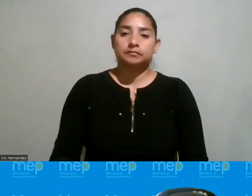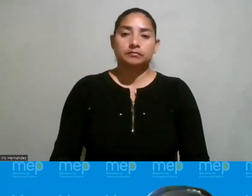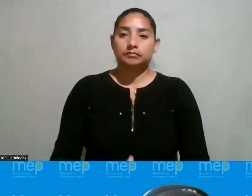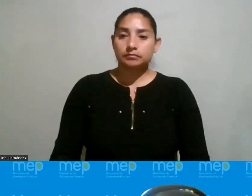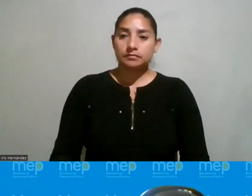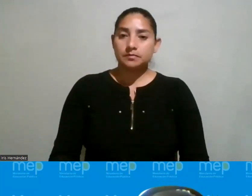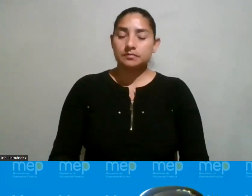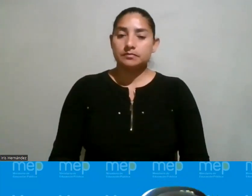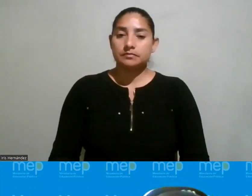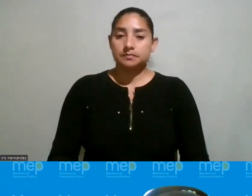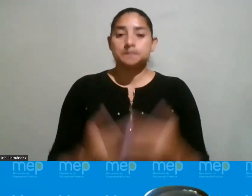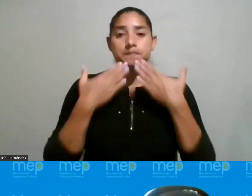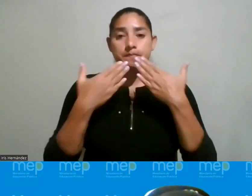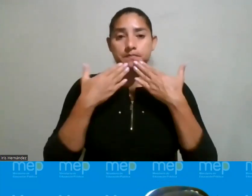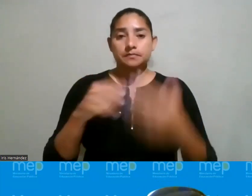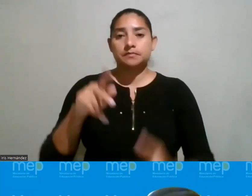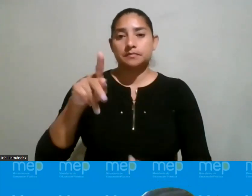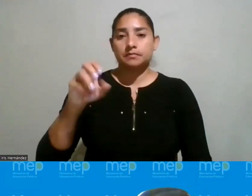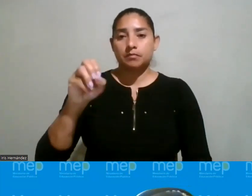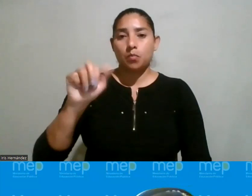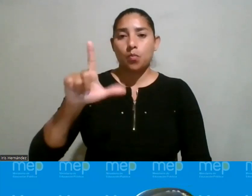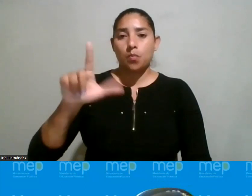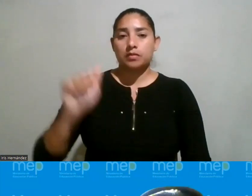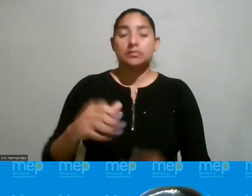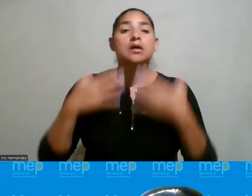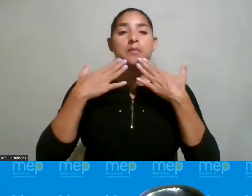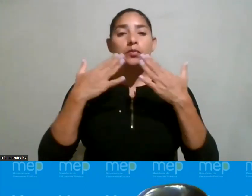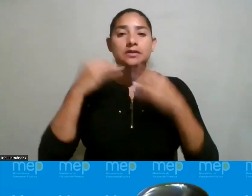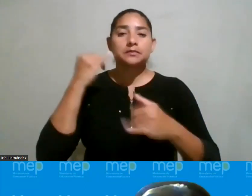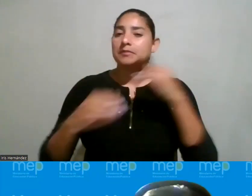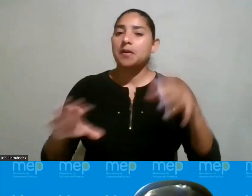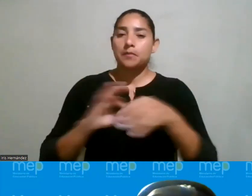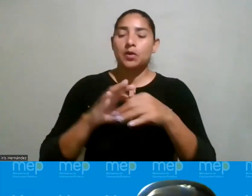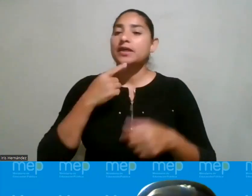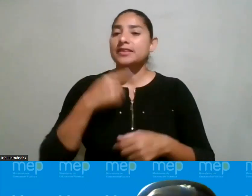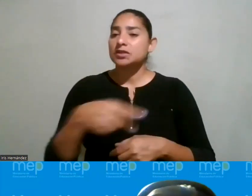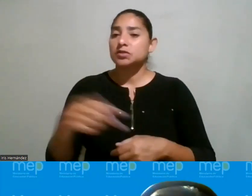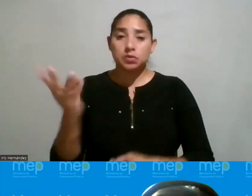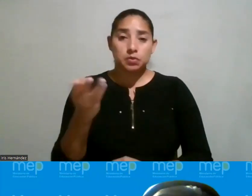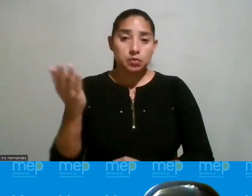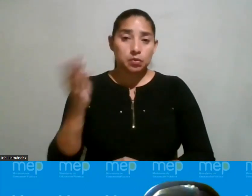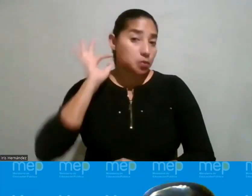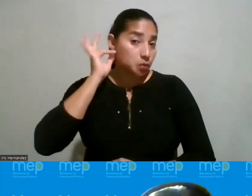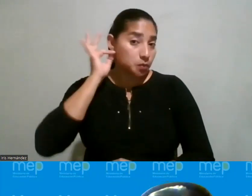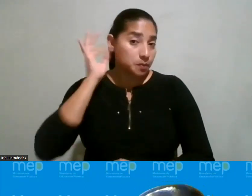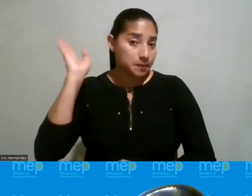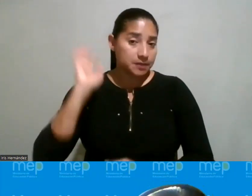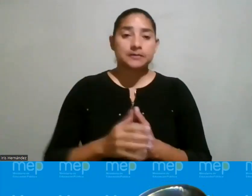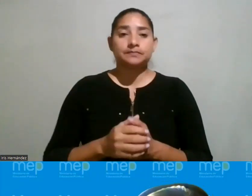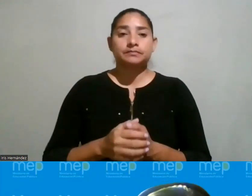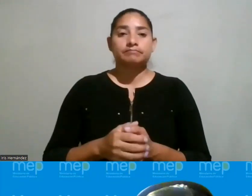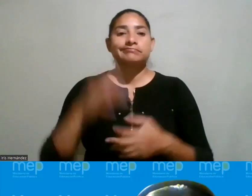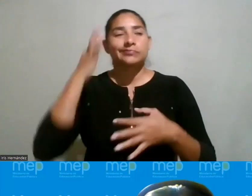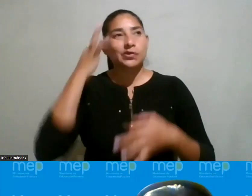muchas gracias doña Elena adelante doña Paola gracias y para complementar lo que han dicho las compañeras panelistas yo creo que